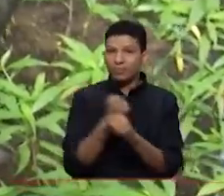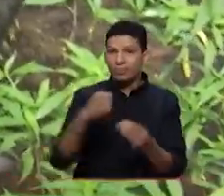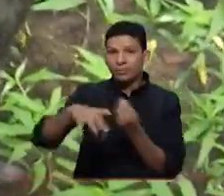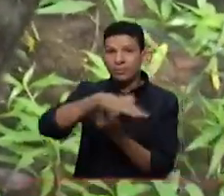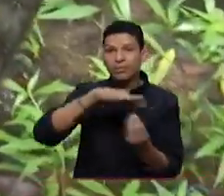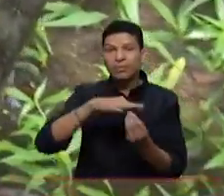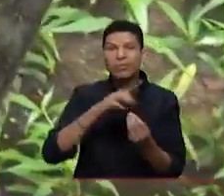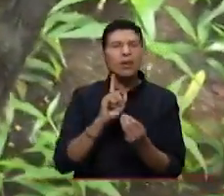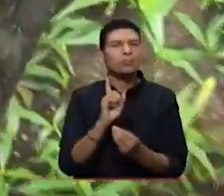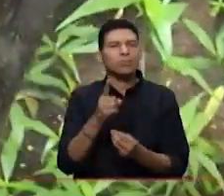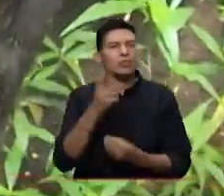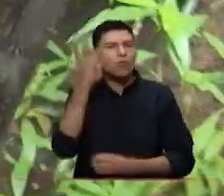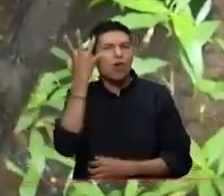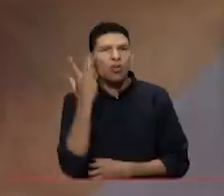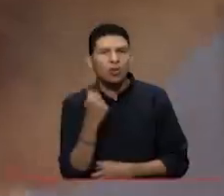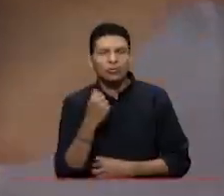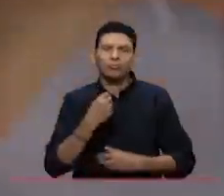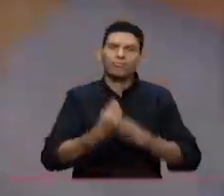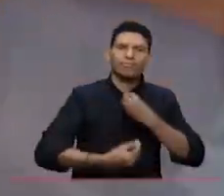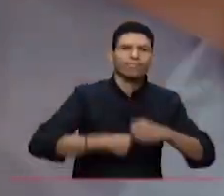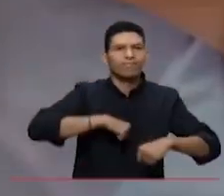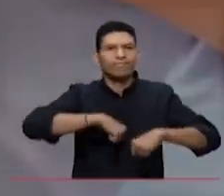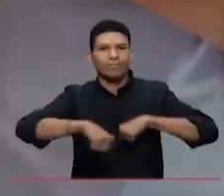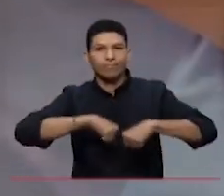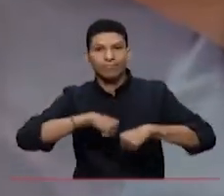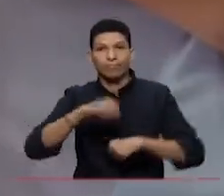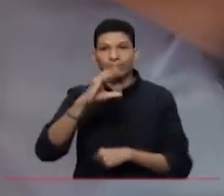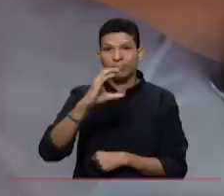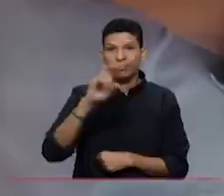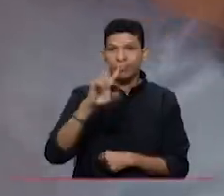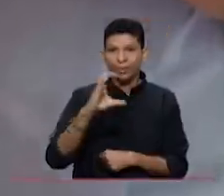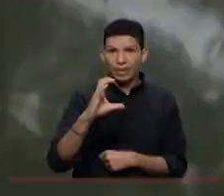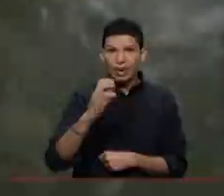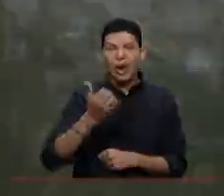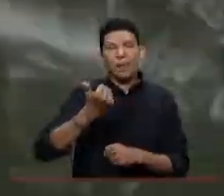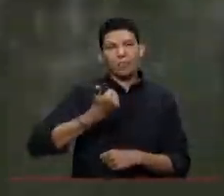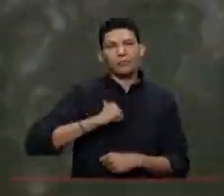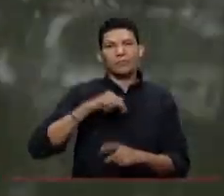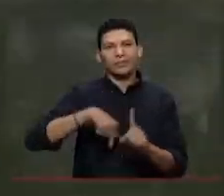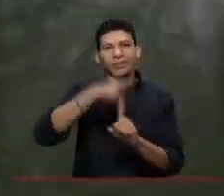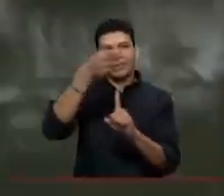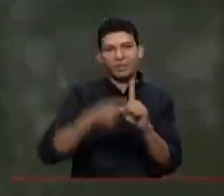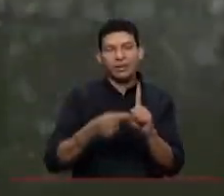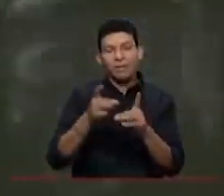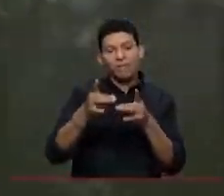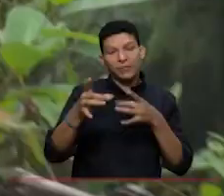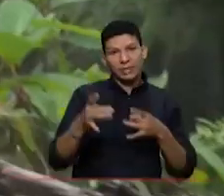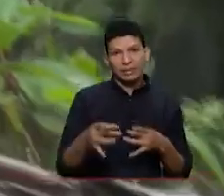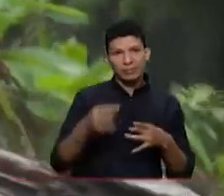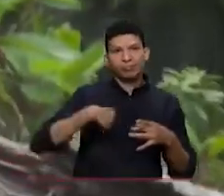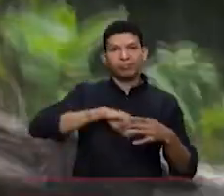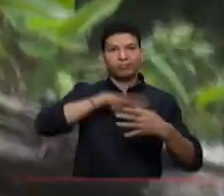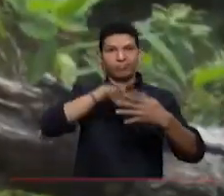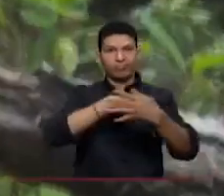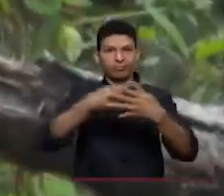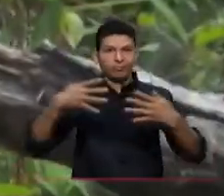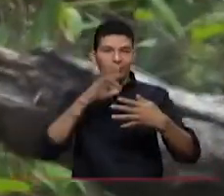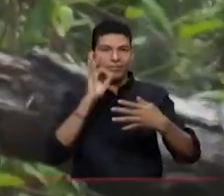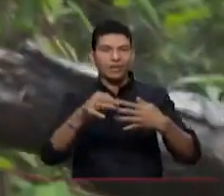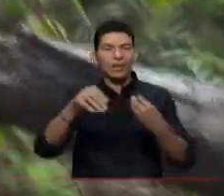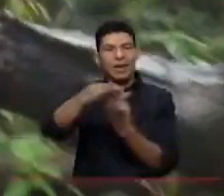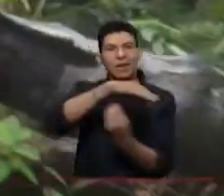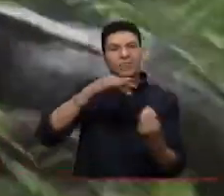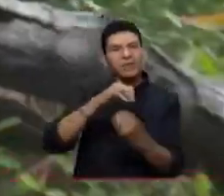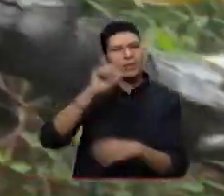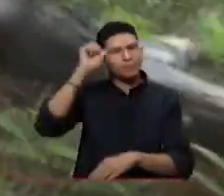ambiente se hace todos los días, pero la CBC aprovecha este mes y las fechas representativas en el calendario ambiental para